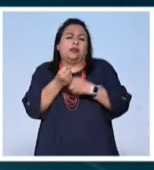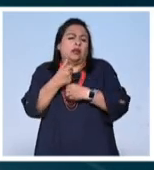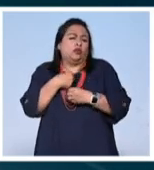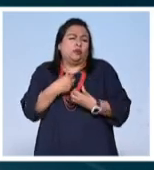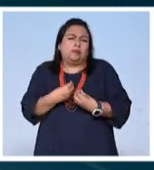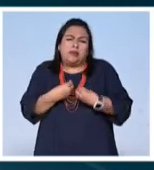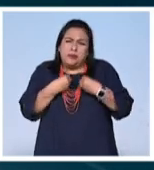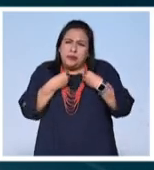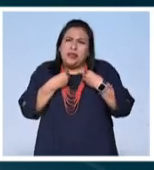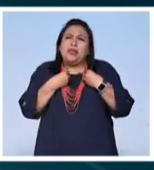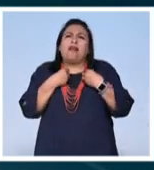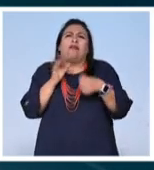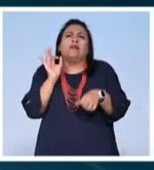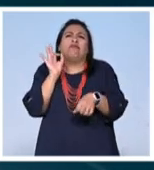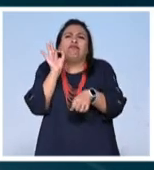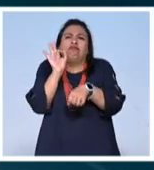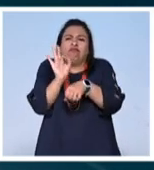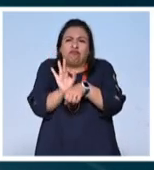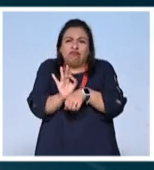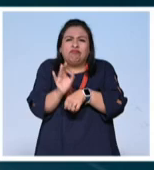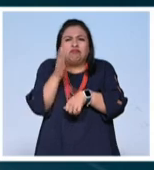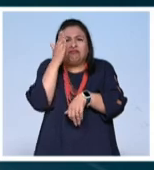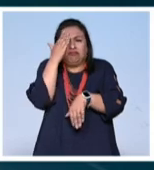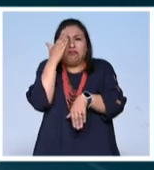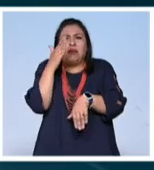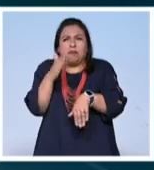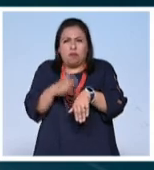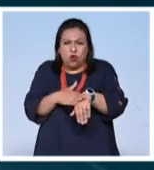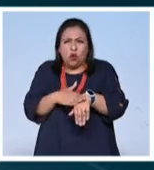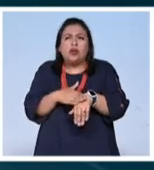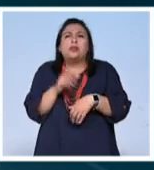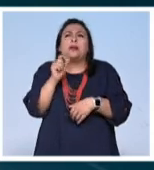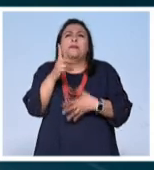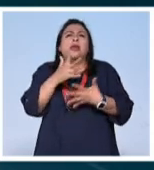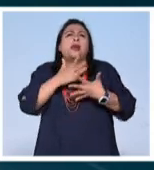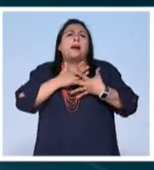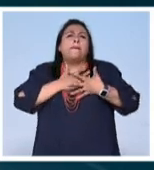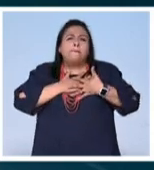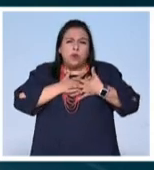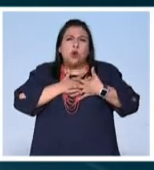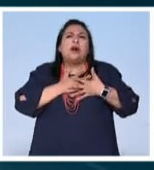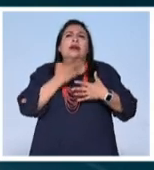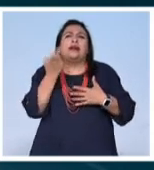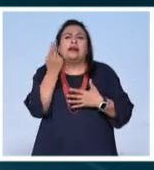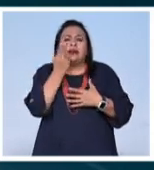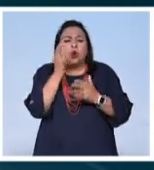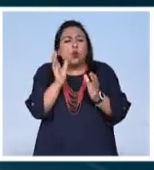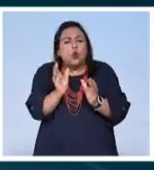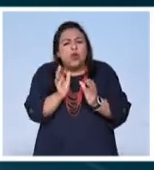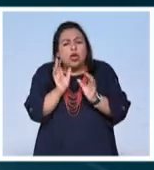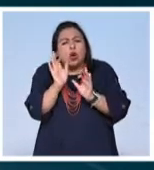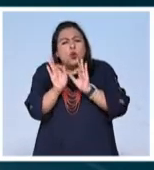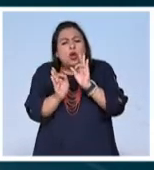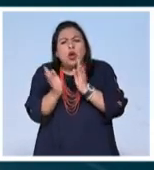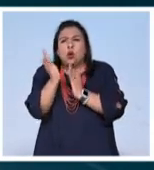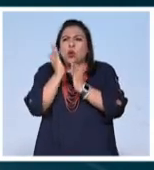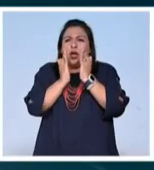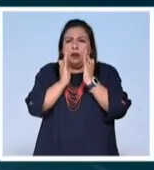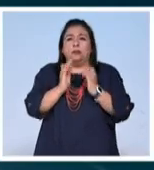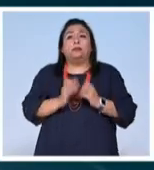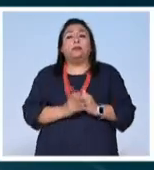una reivindicación de la memoria y del amor como necesidad de cuidar o de ser cuidado